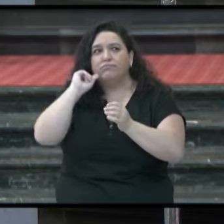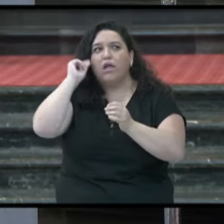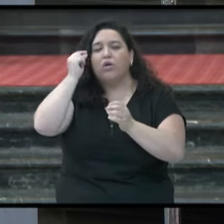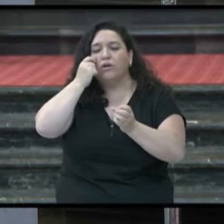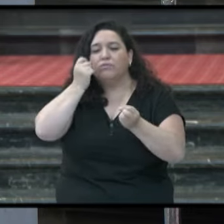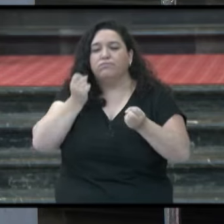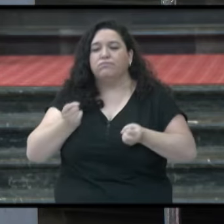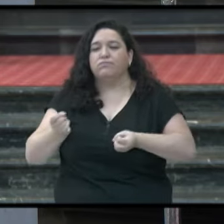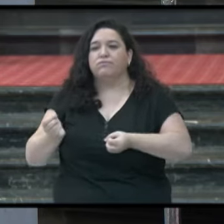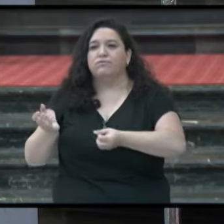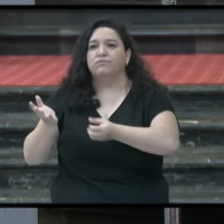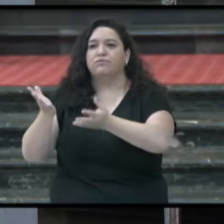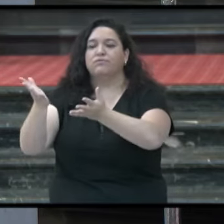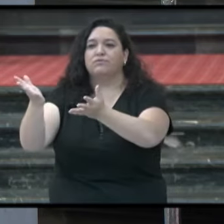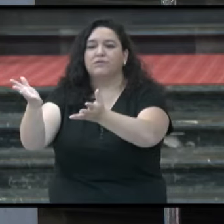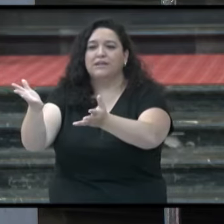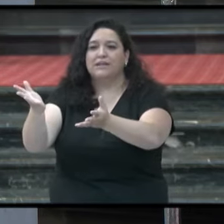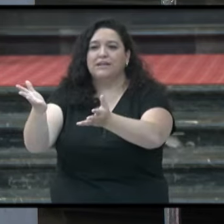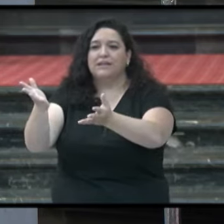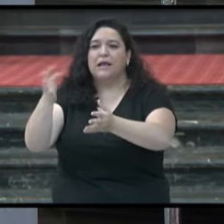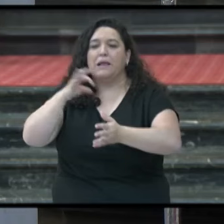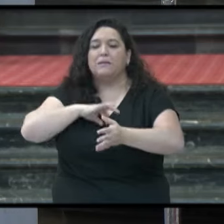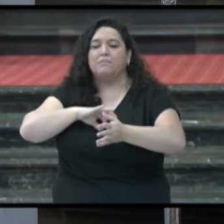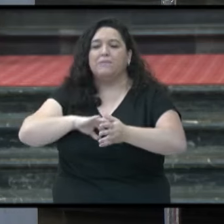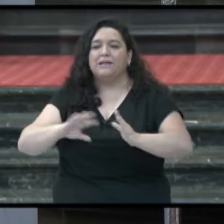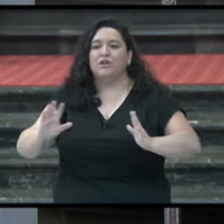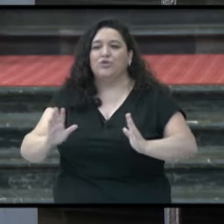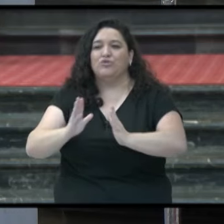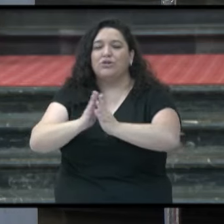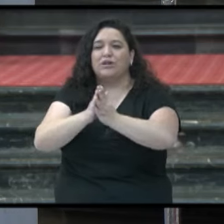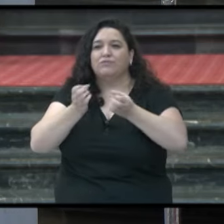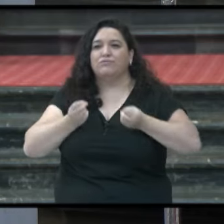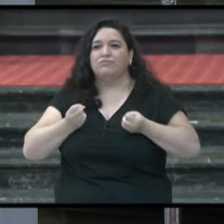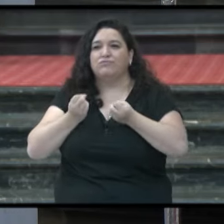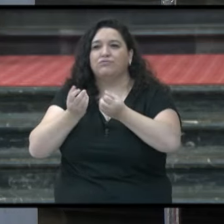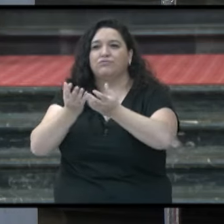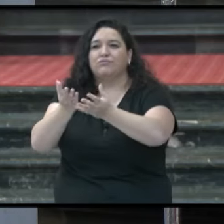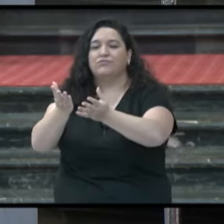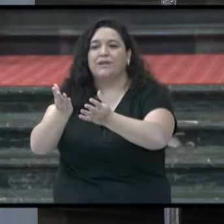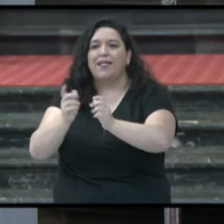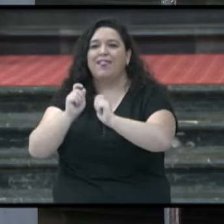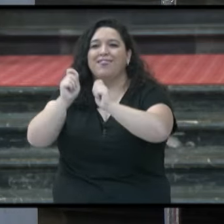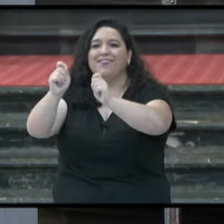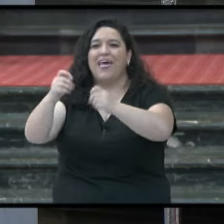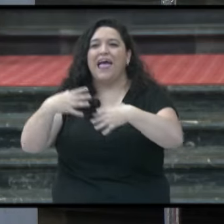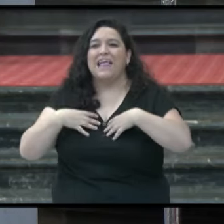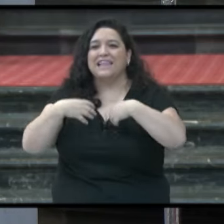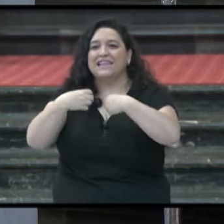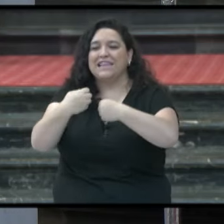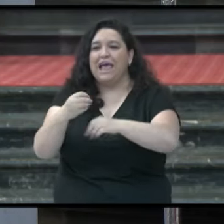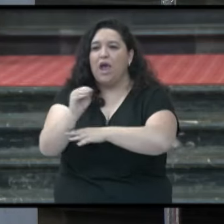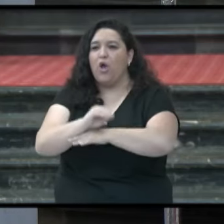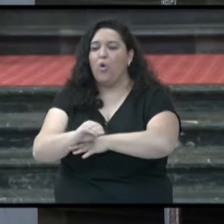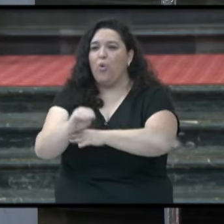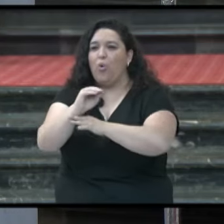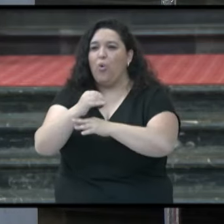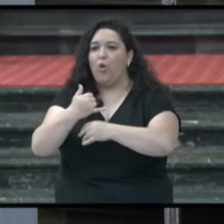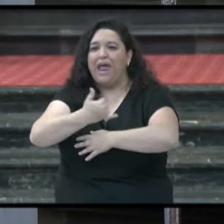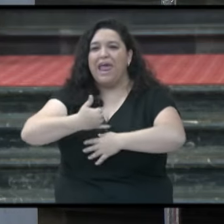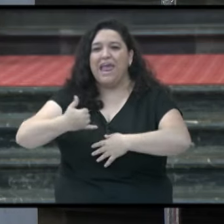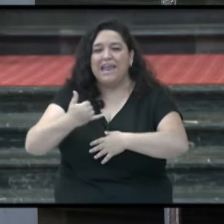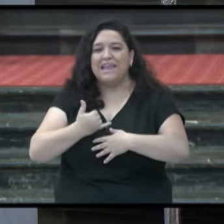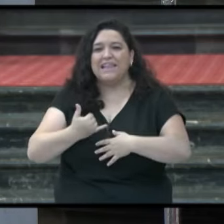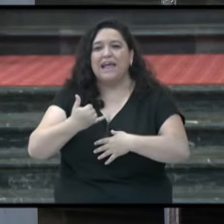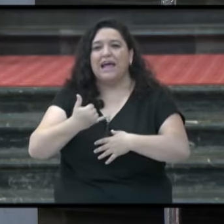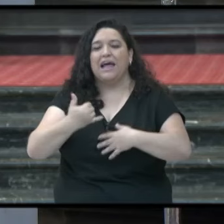esa energía, ese Espíritu Santo que cura y que sana las heridas o del cuerpo o del